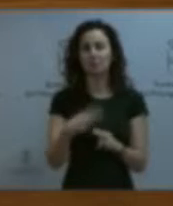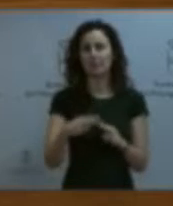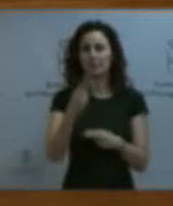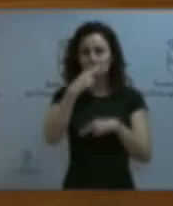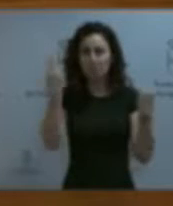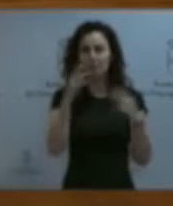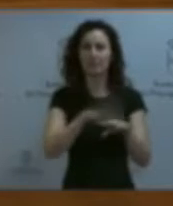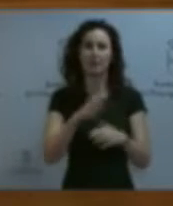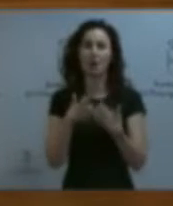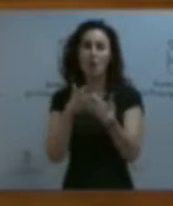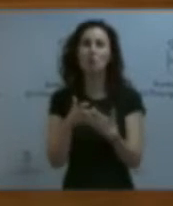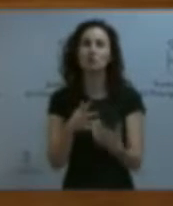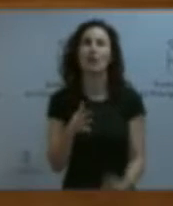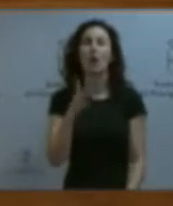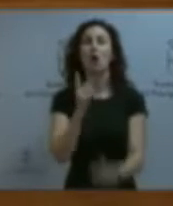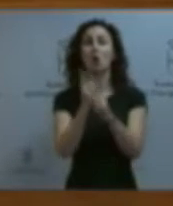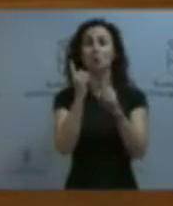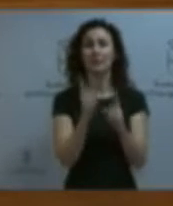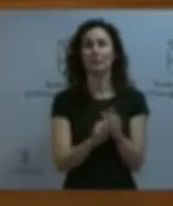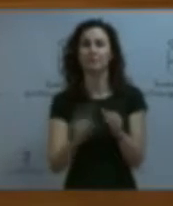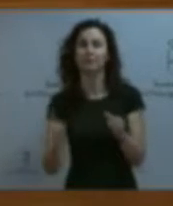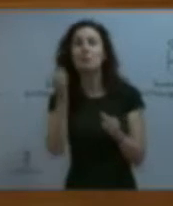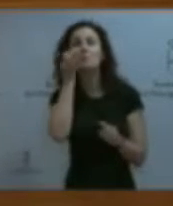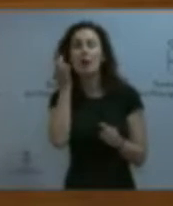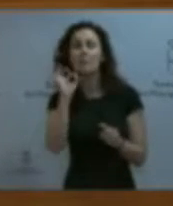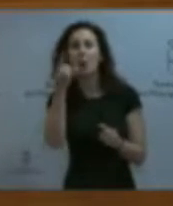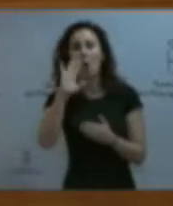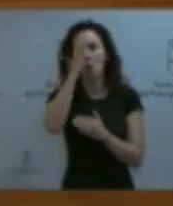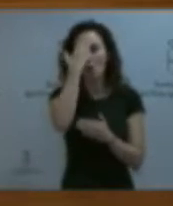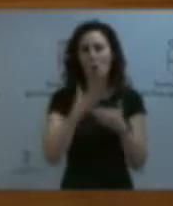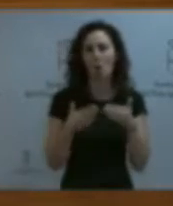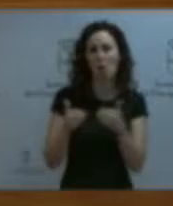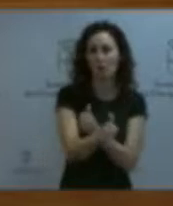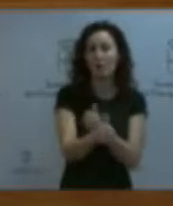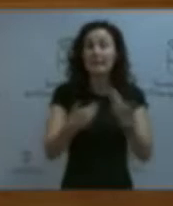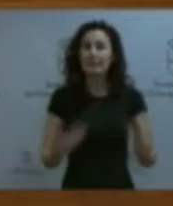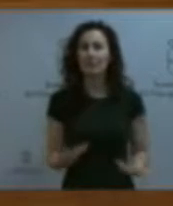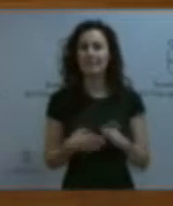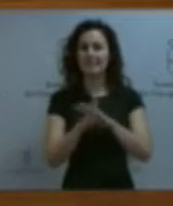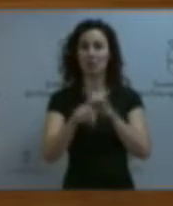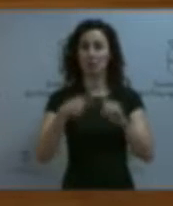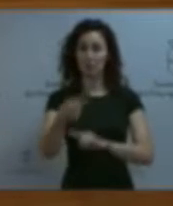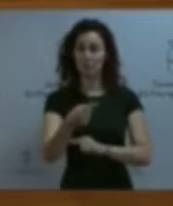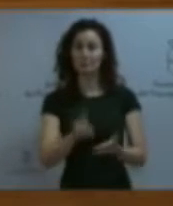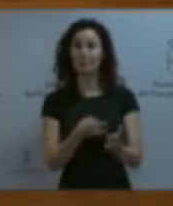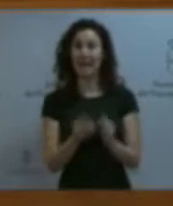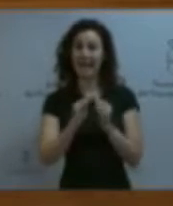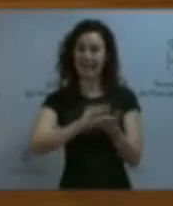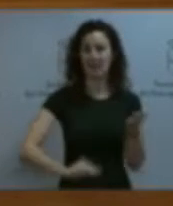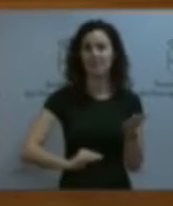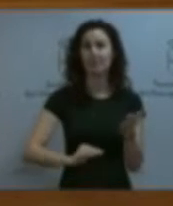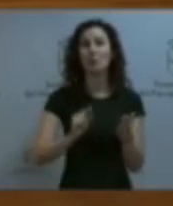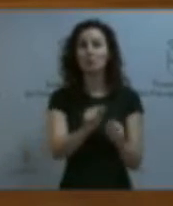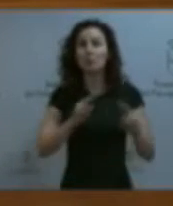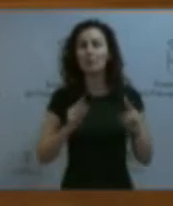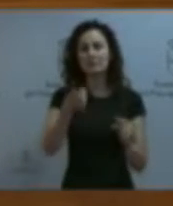discriminación de la mujer en primer término. Establecer en la ley que diseña el plan y no en su desarrollo posterior, la perspectiva de género y